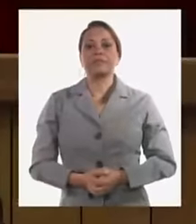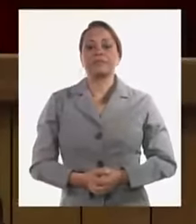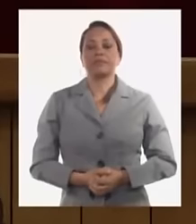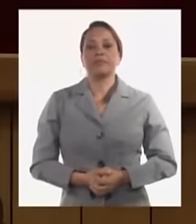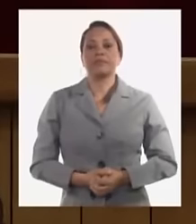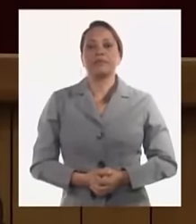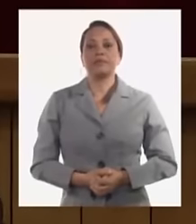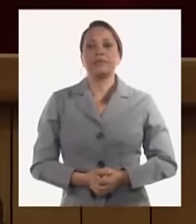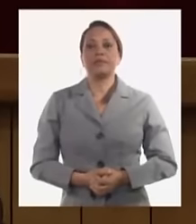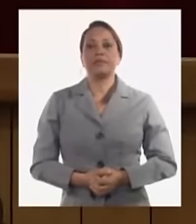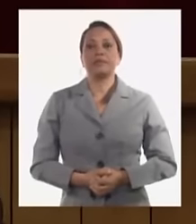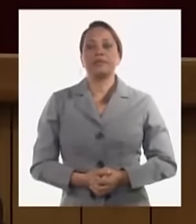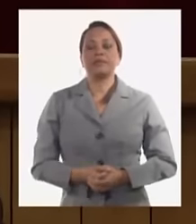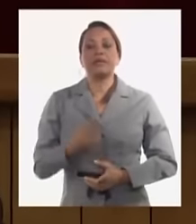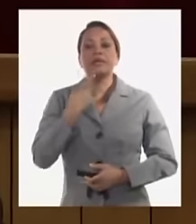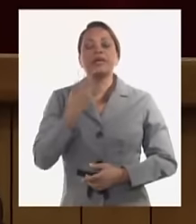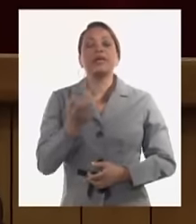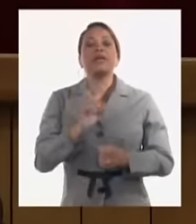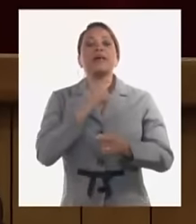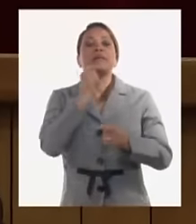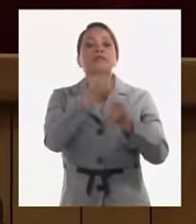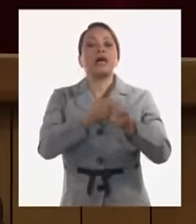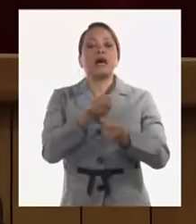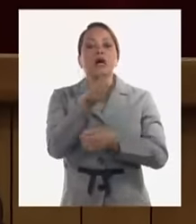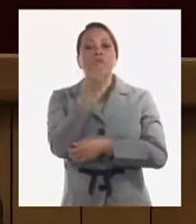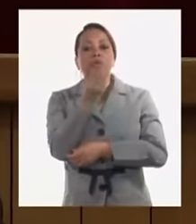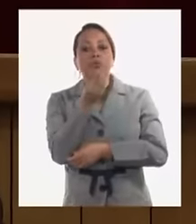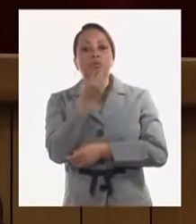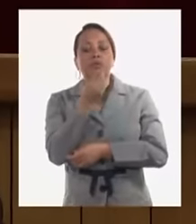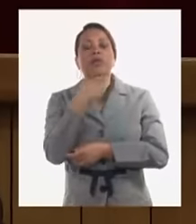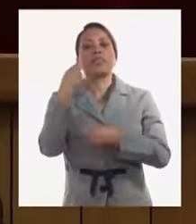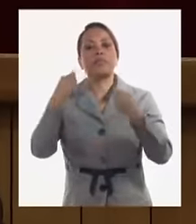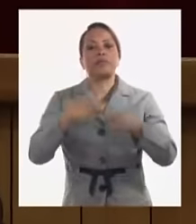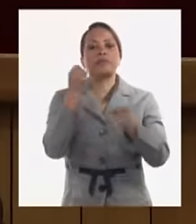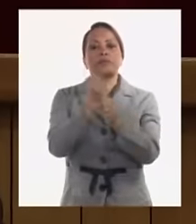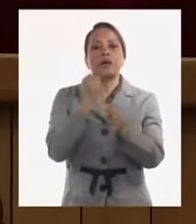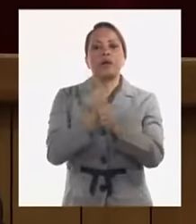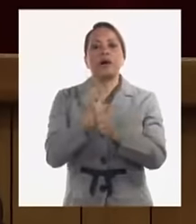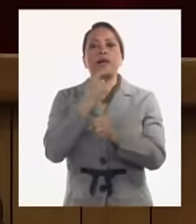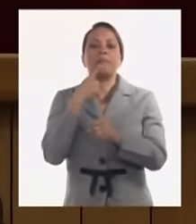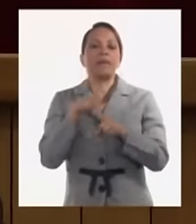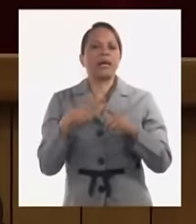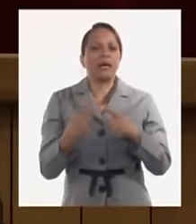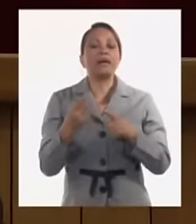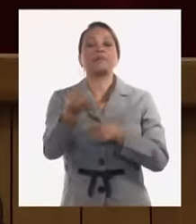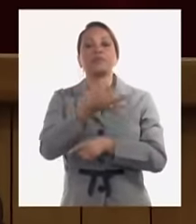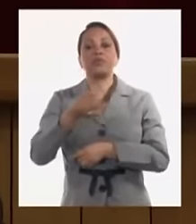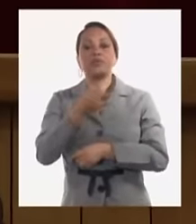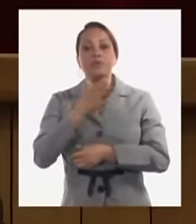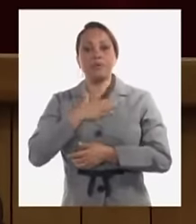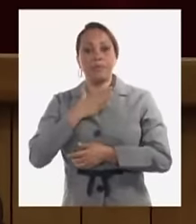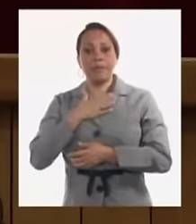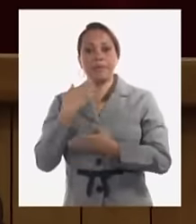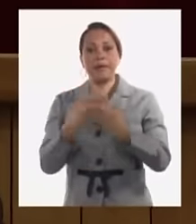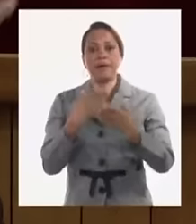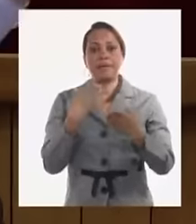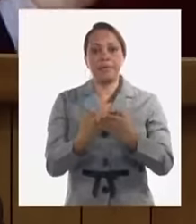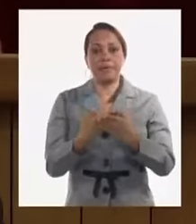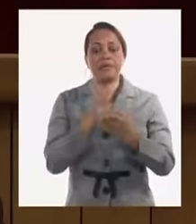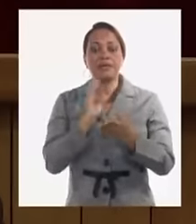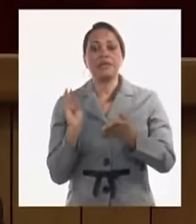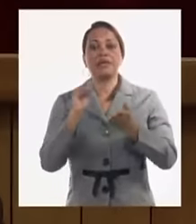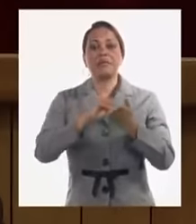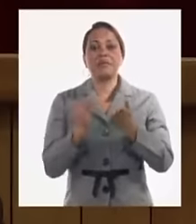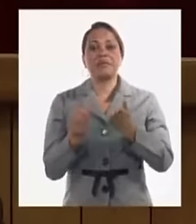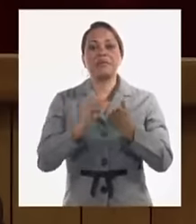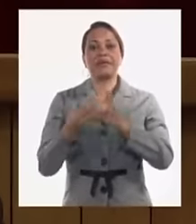empresa agroindustrial y nosotros tenemos que trabajar para que los municipios tengan sus propias empresas para que le implementen